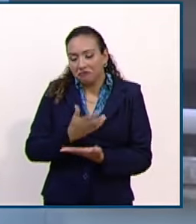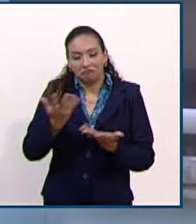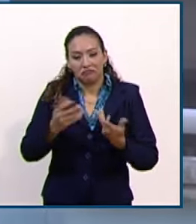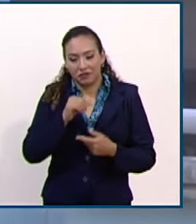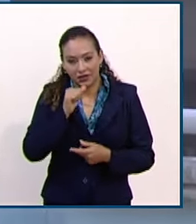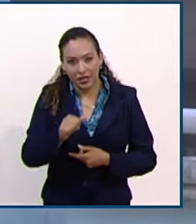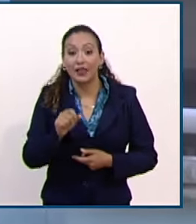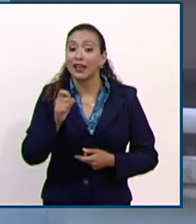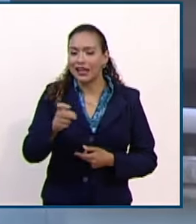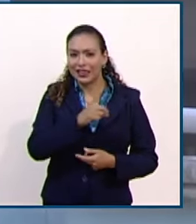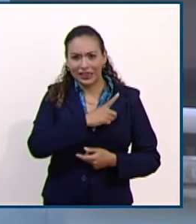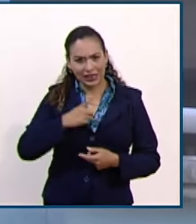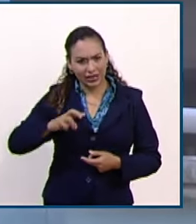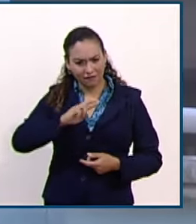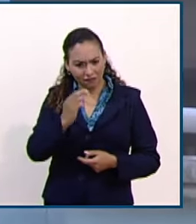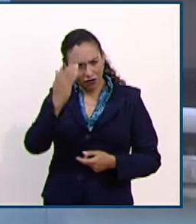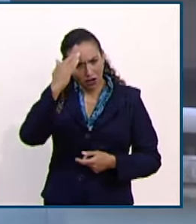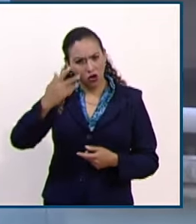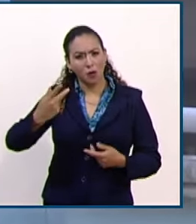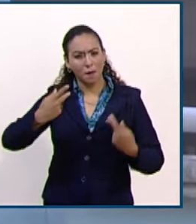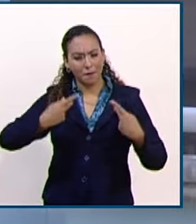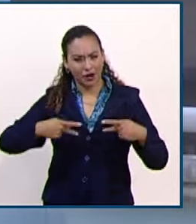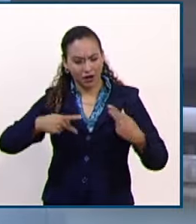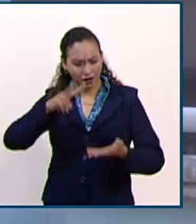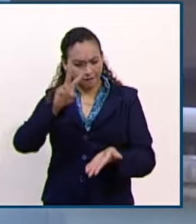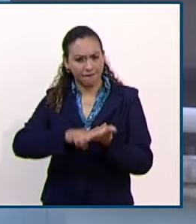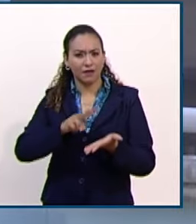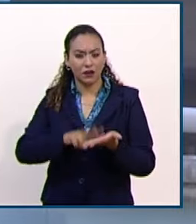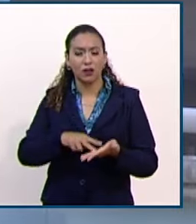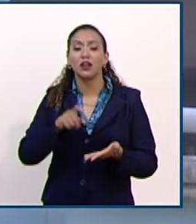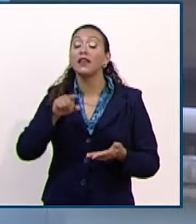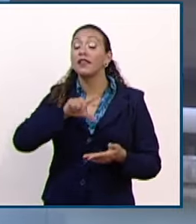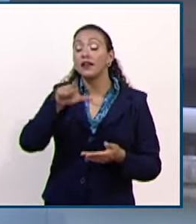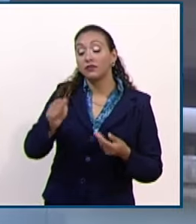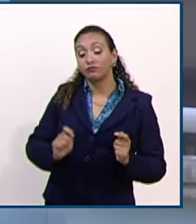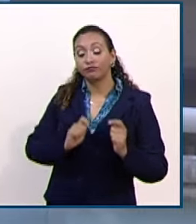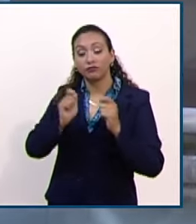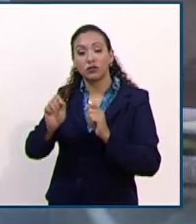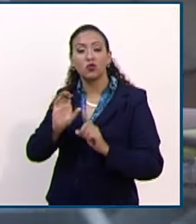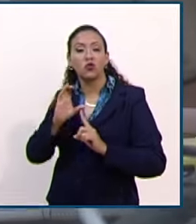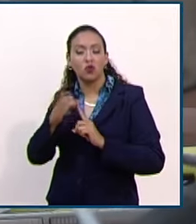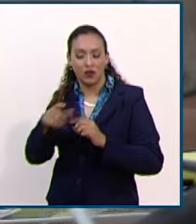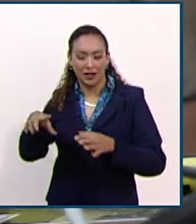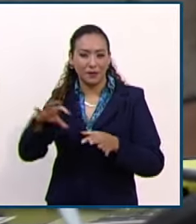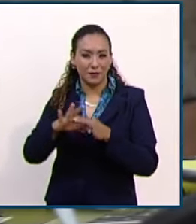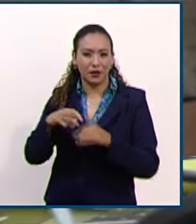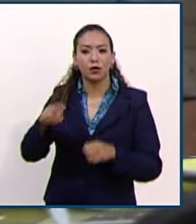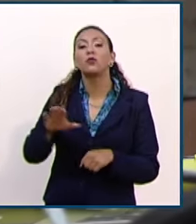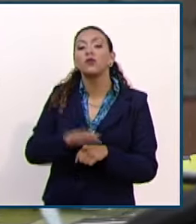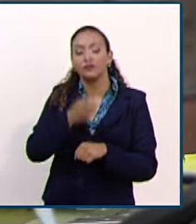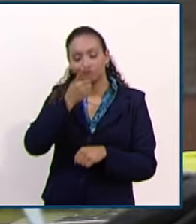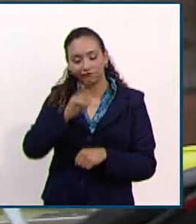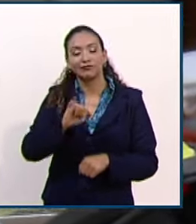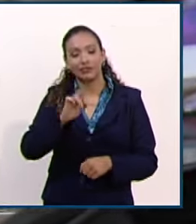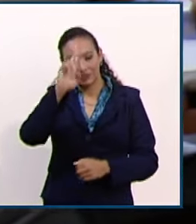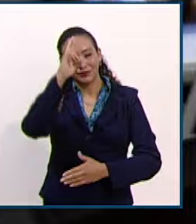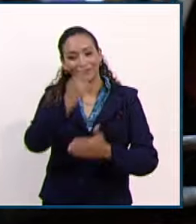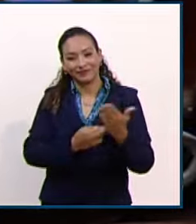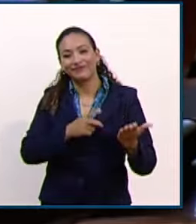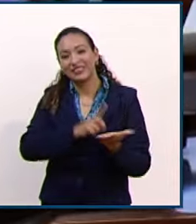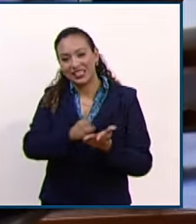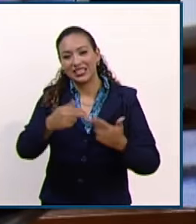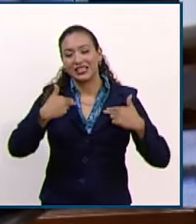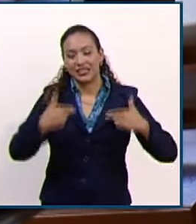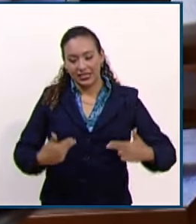reconocimiento a su dignidad como personas, lo que fue emitido por el Congreso local, violando los derechos humanos de este sector de la población.